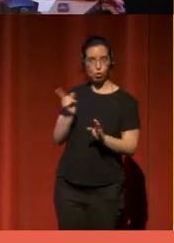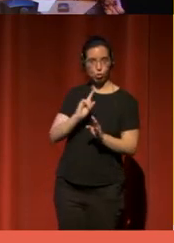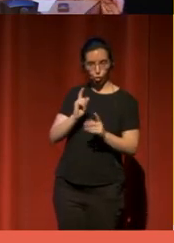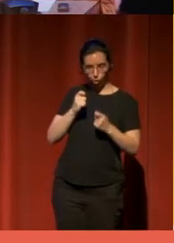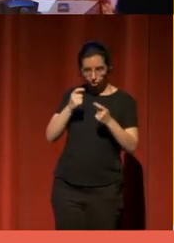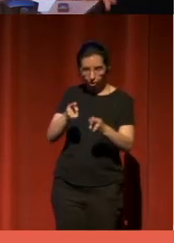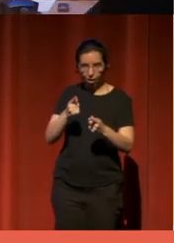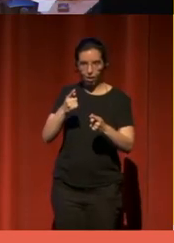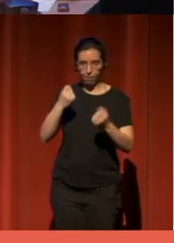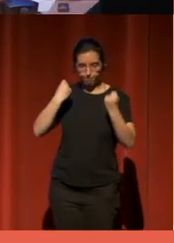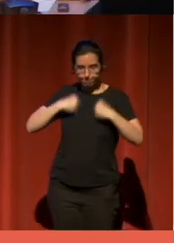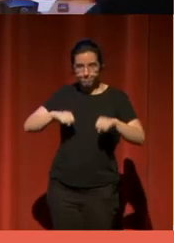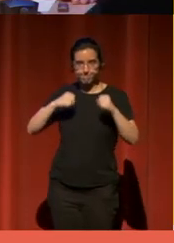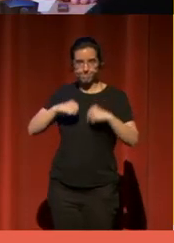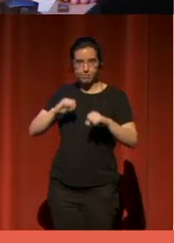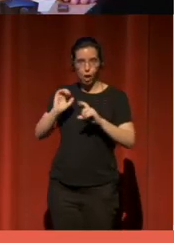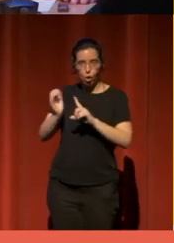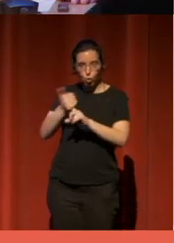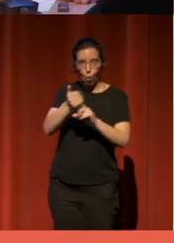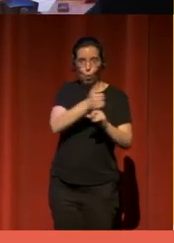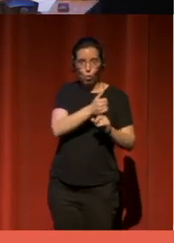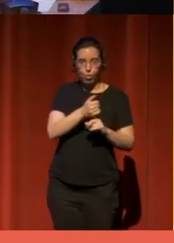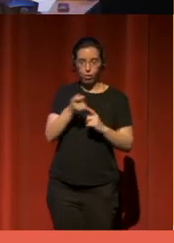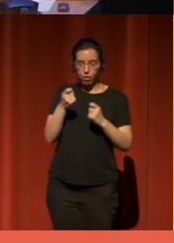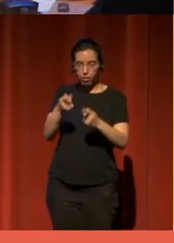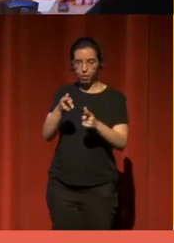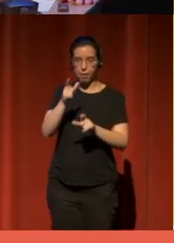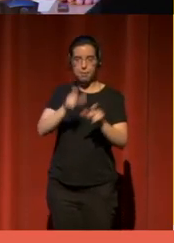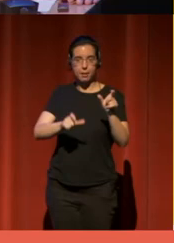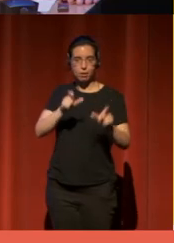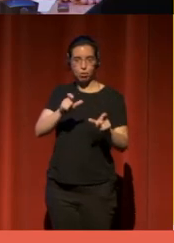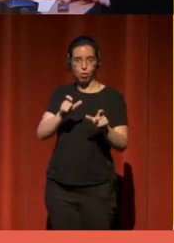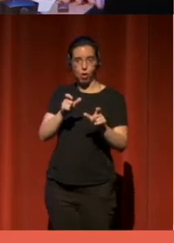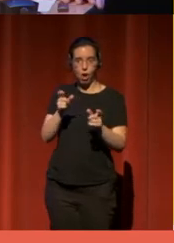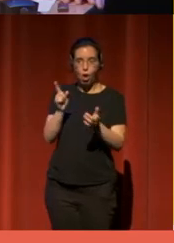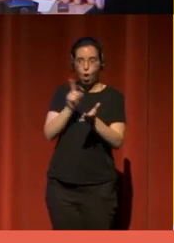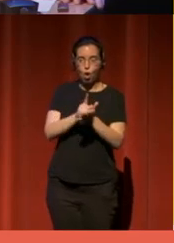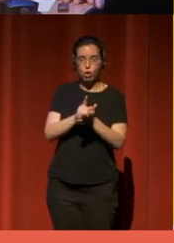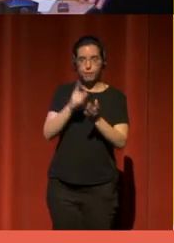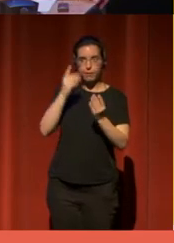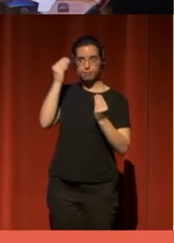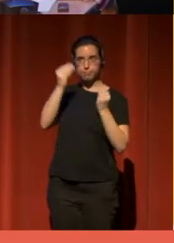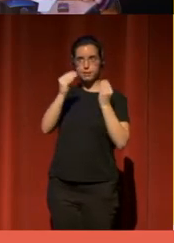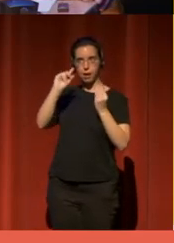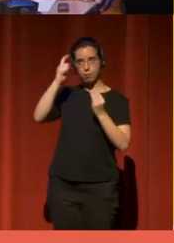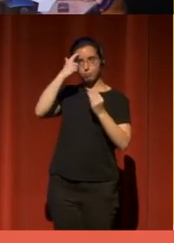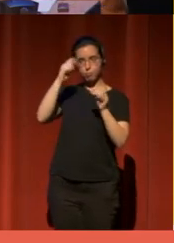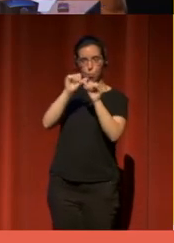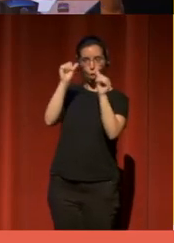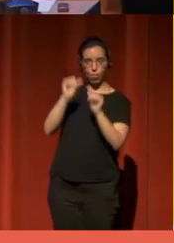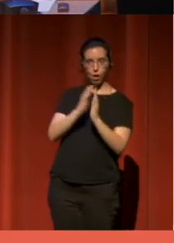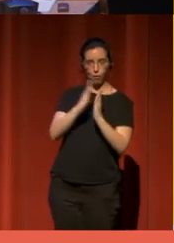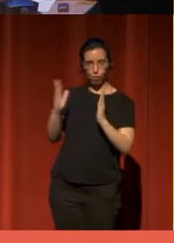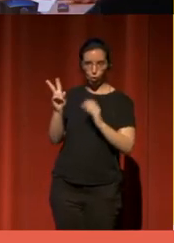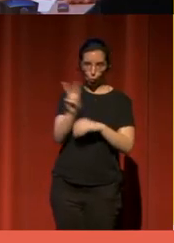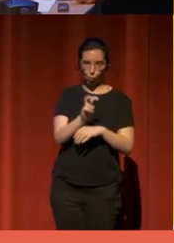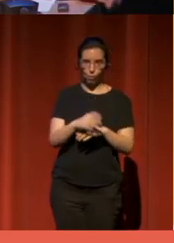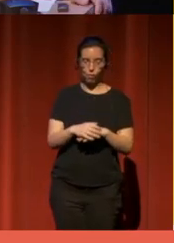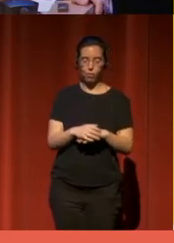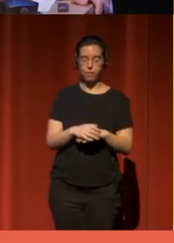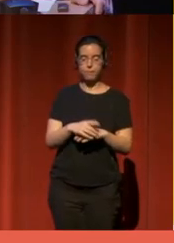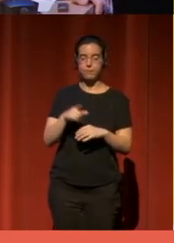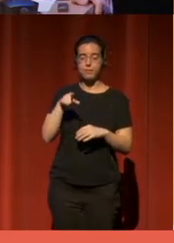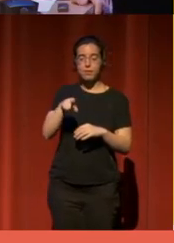soluciones prácticas que nos ayuden a resituar la biblioteca. El grupo de trabajo de